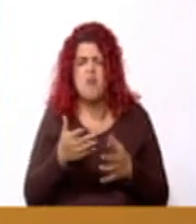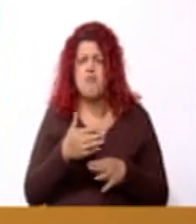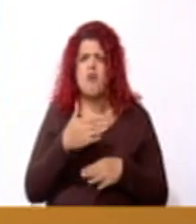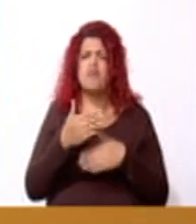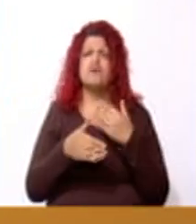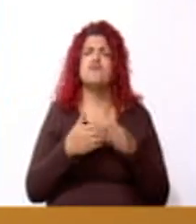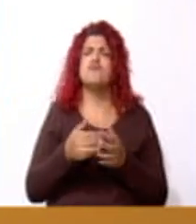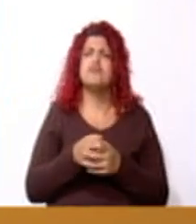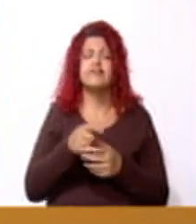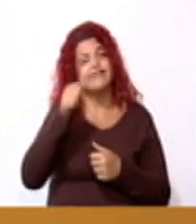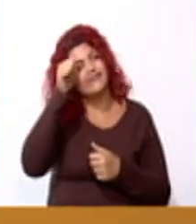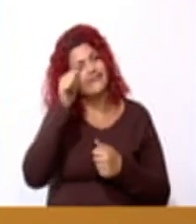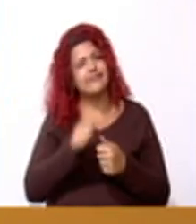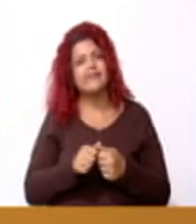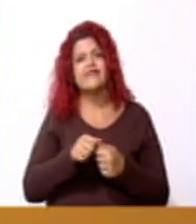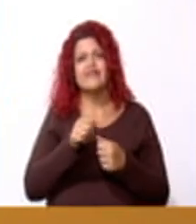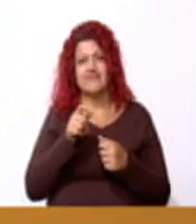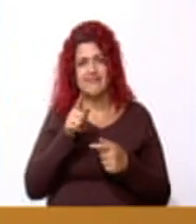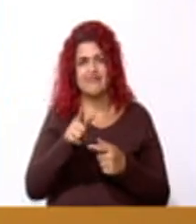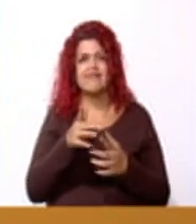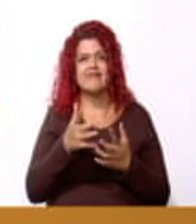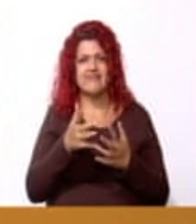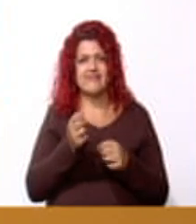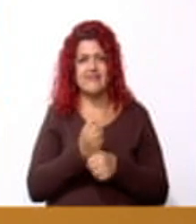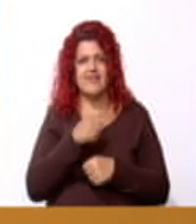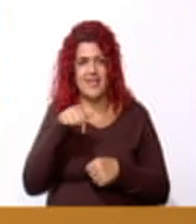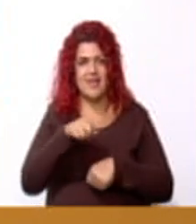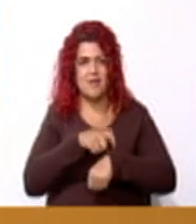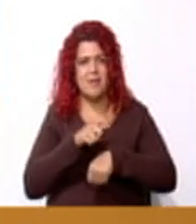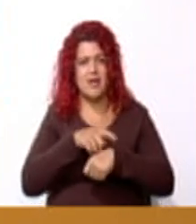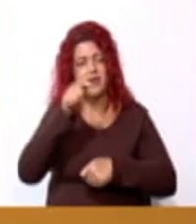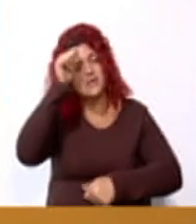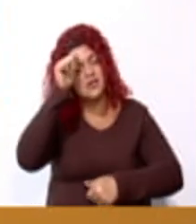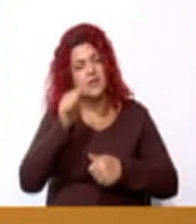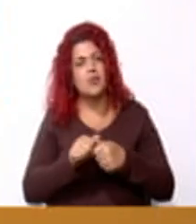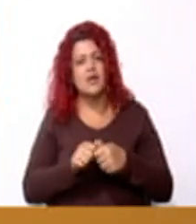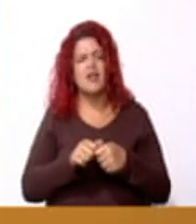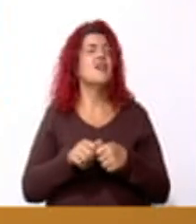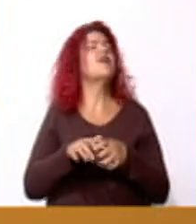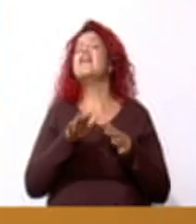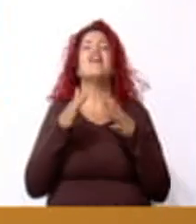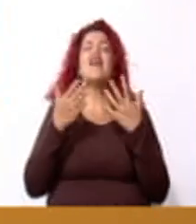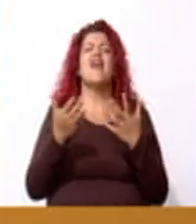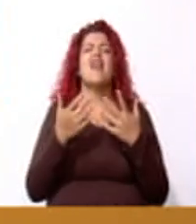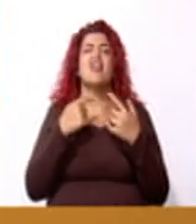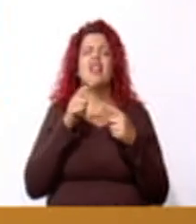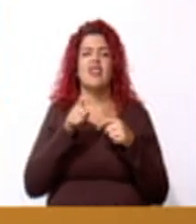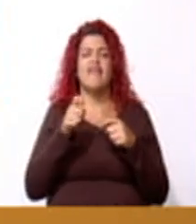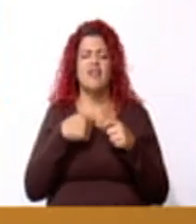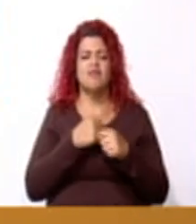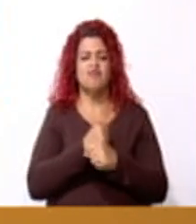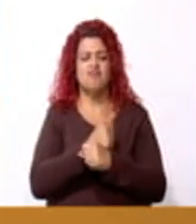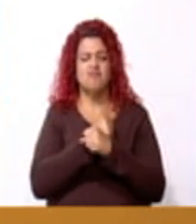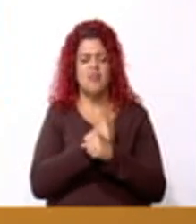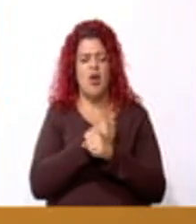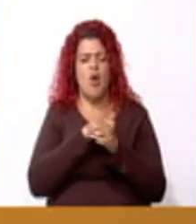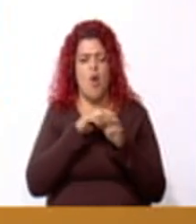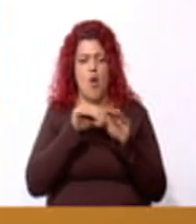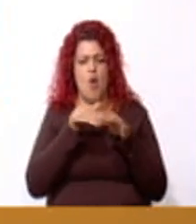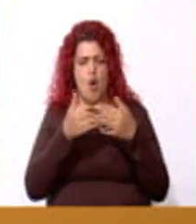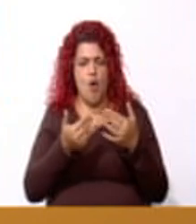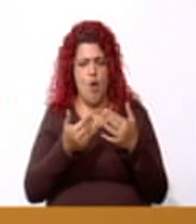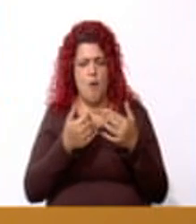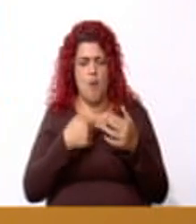Entonces, recuerden lo que tienen que hacer en este momento. Recordar qué deben reforzar, cómo van a hacer para